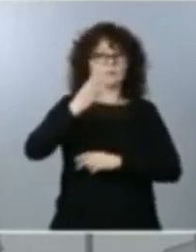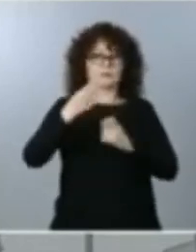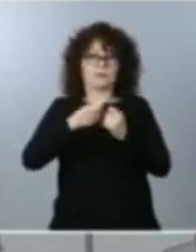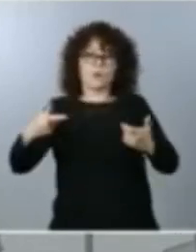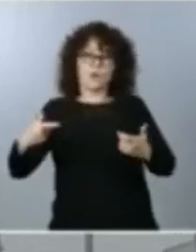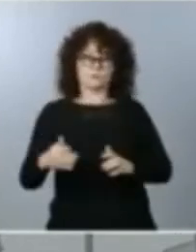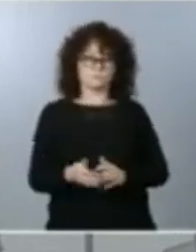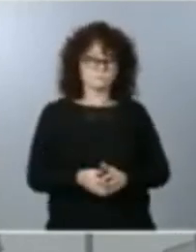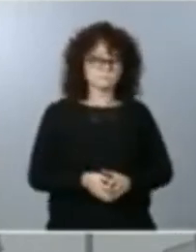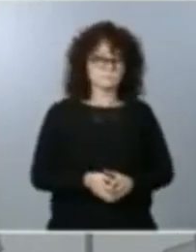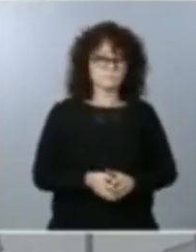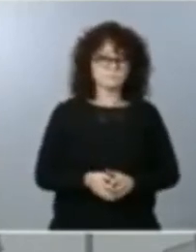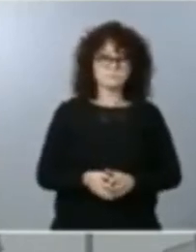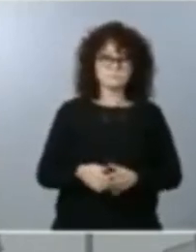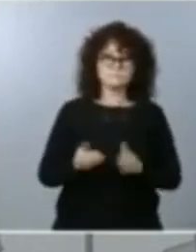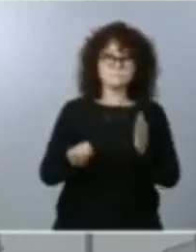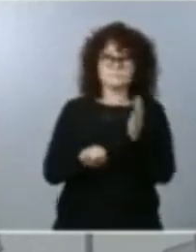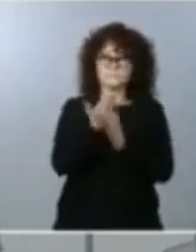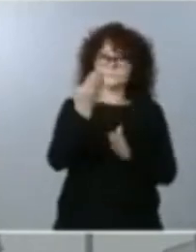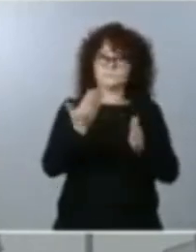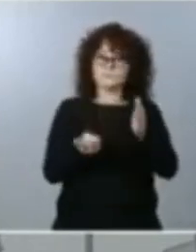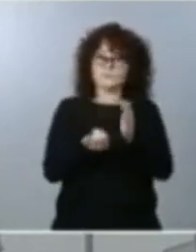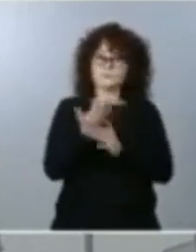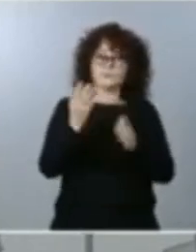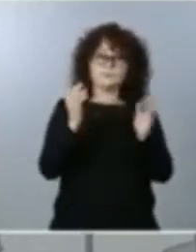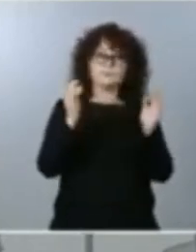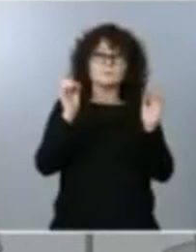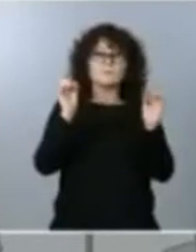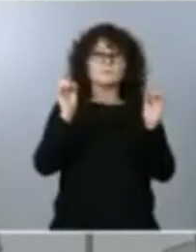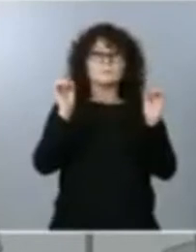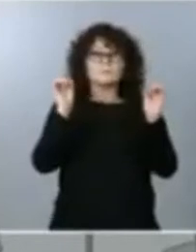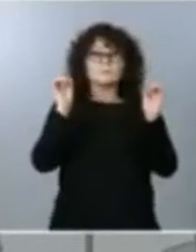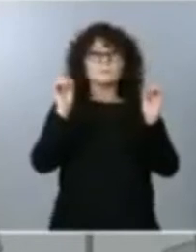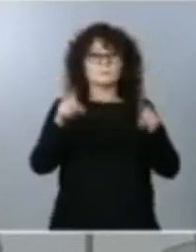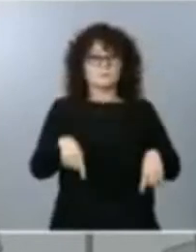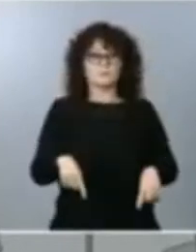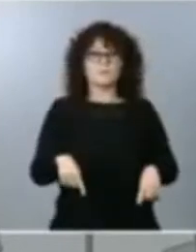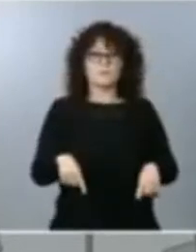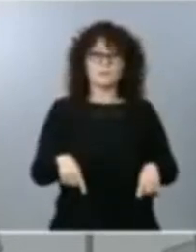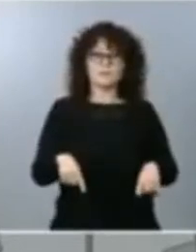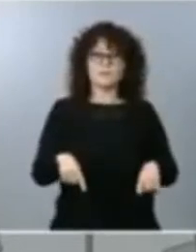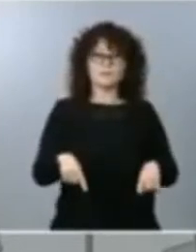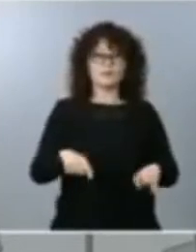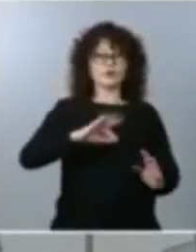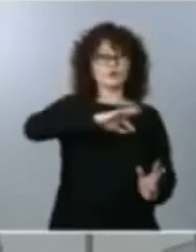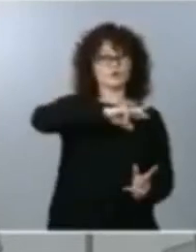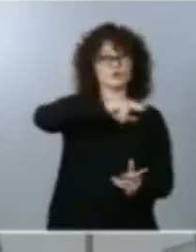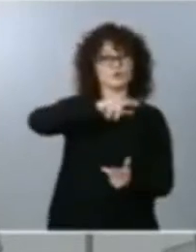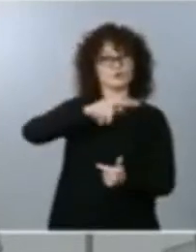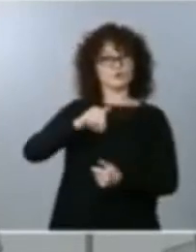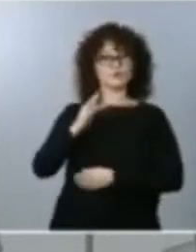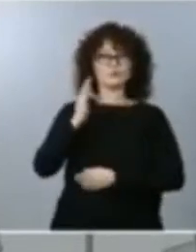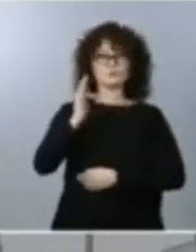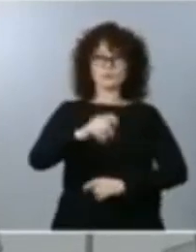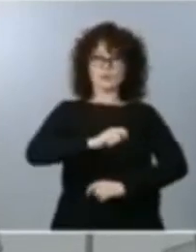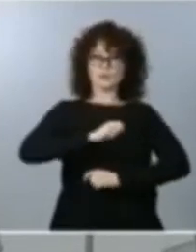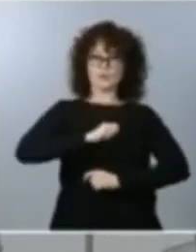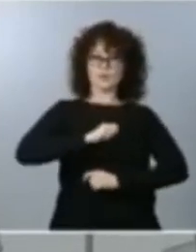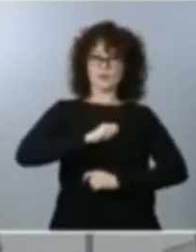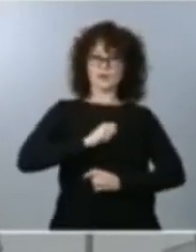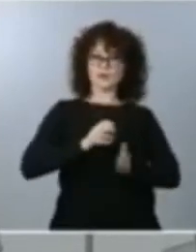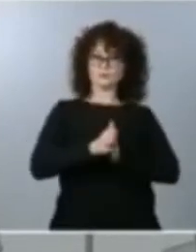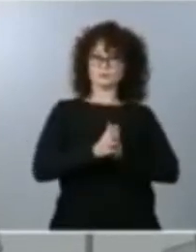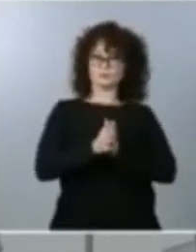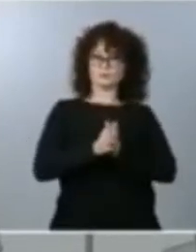Estos días, además, nos alientan las noticias cada vez más positivas en torno a las